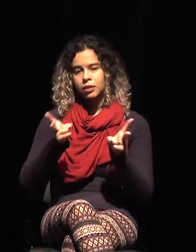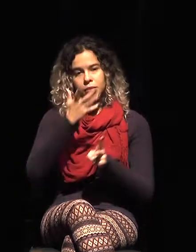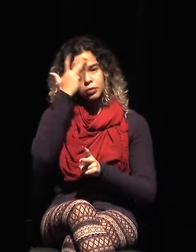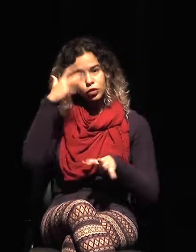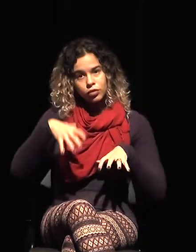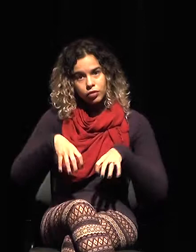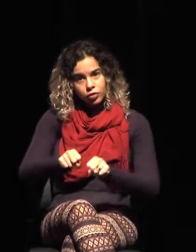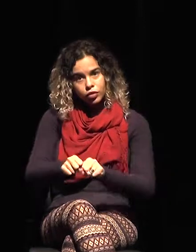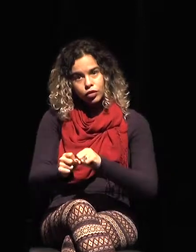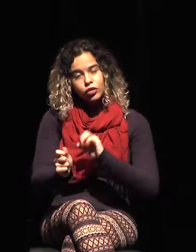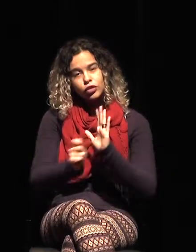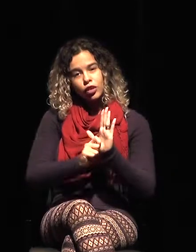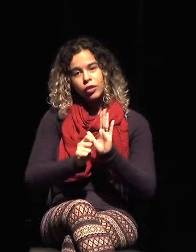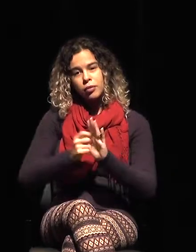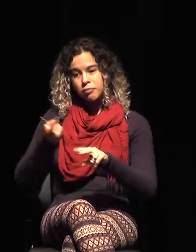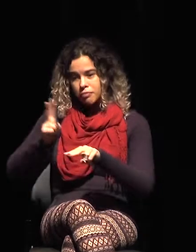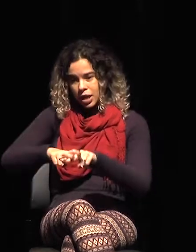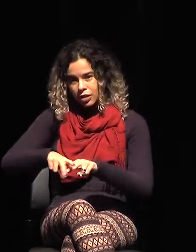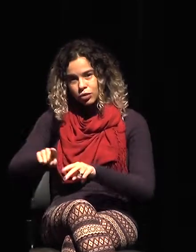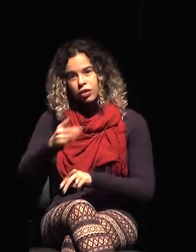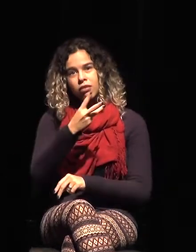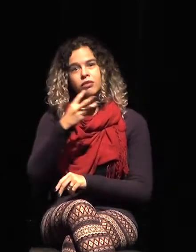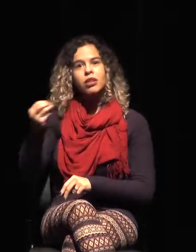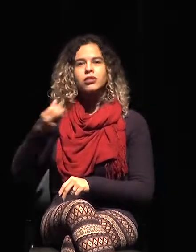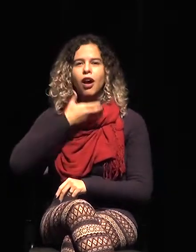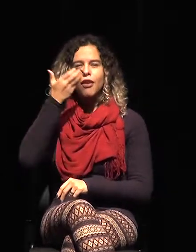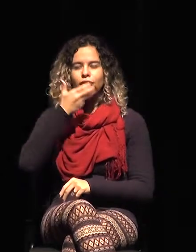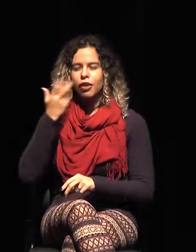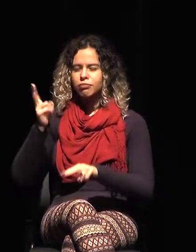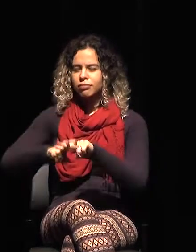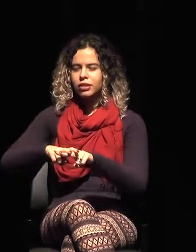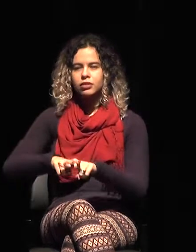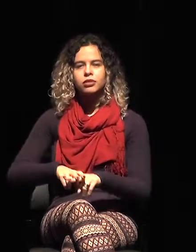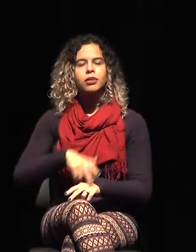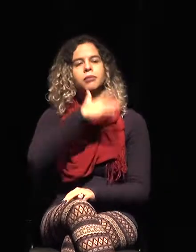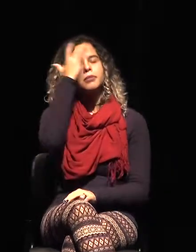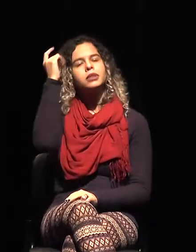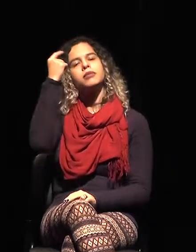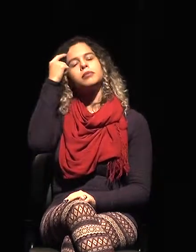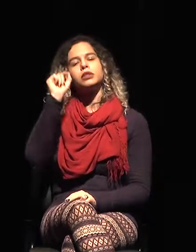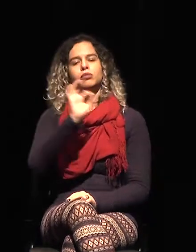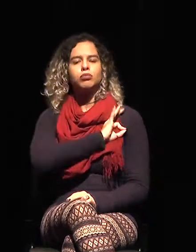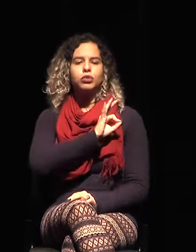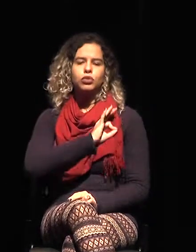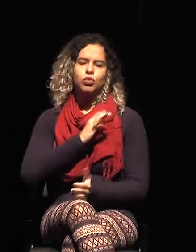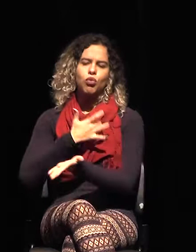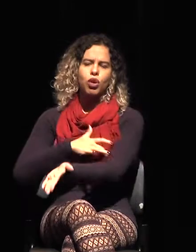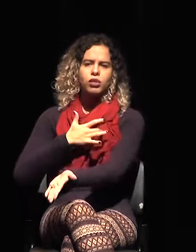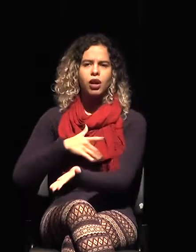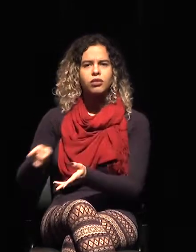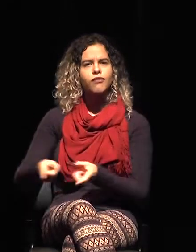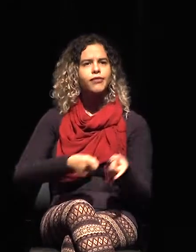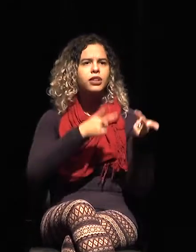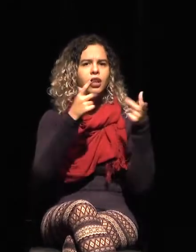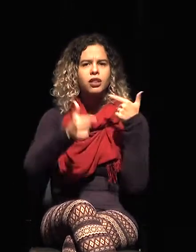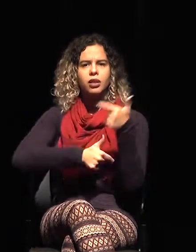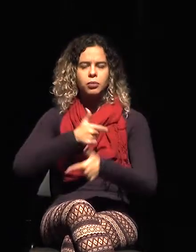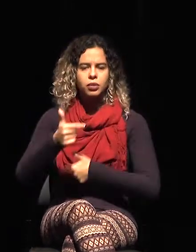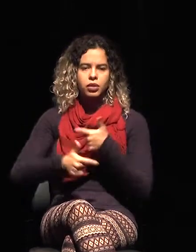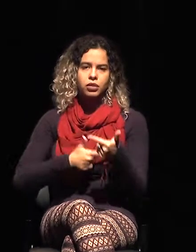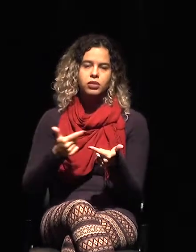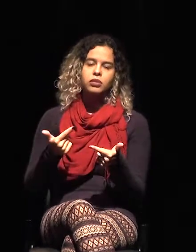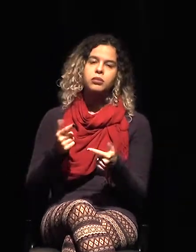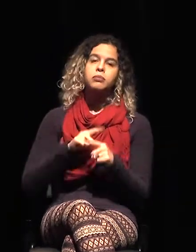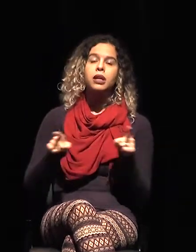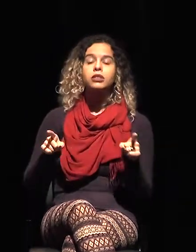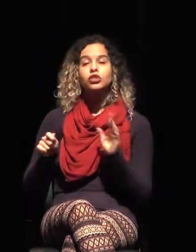tiene 300 iPhones, la gente dice, ay vaya, pero pobre chico, porque me lo podía vender, no sé qué, pero no se